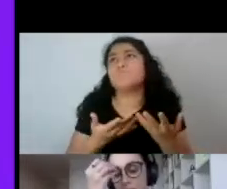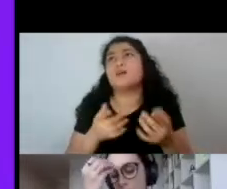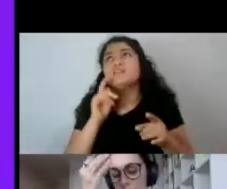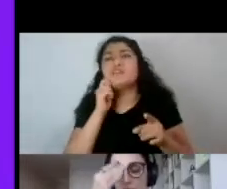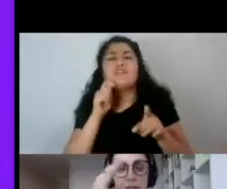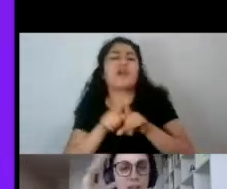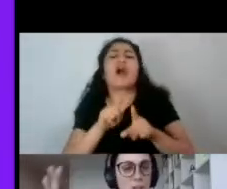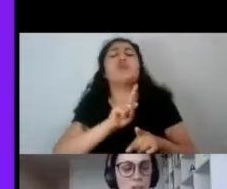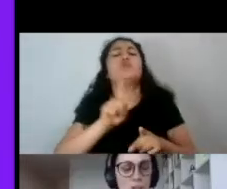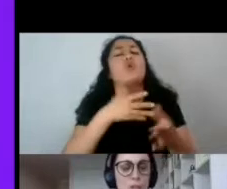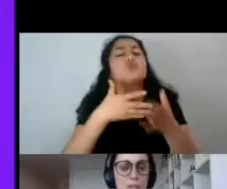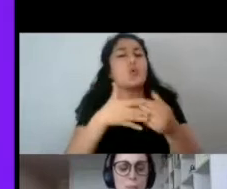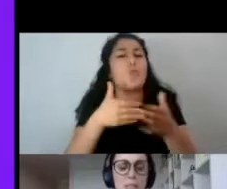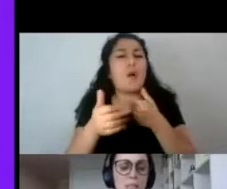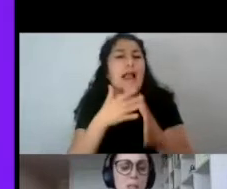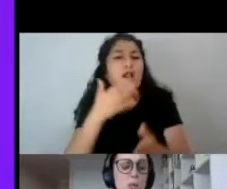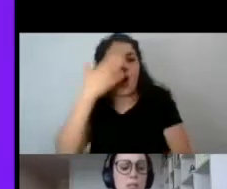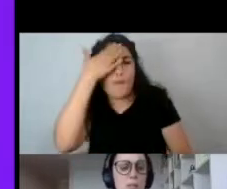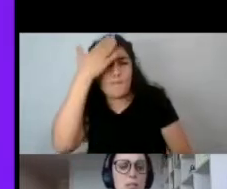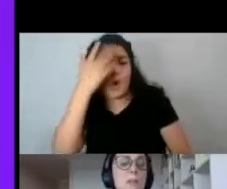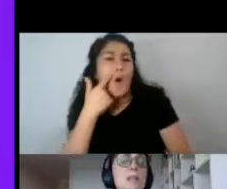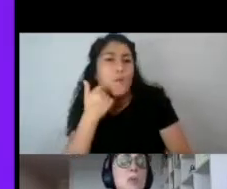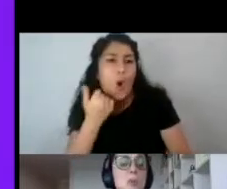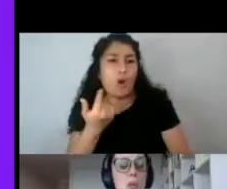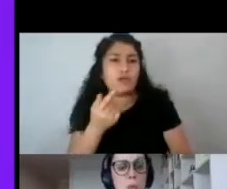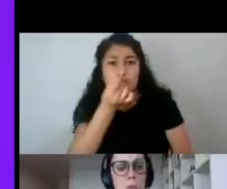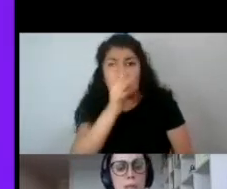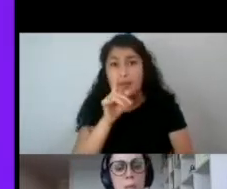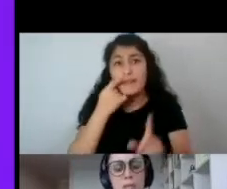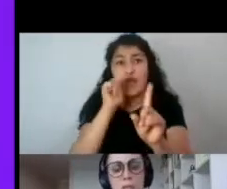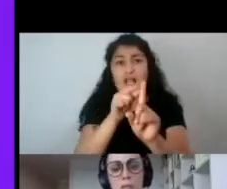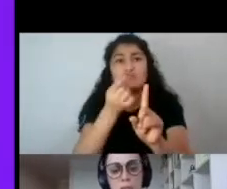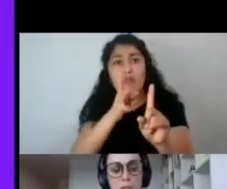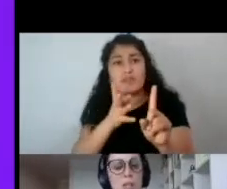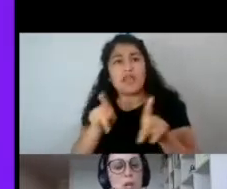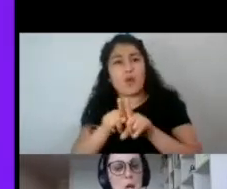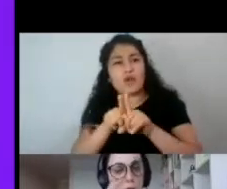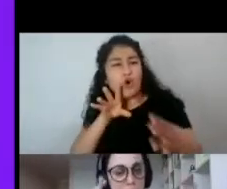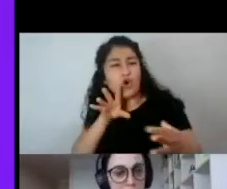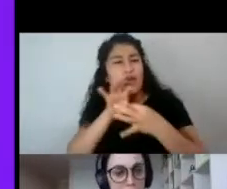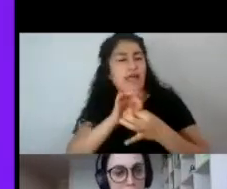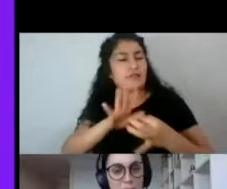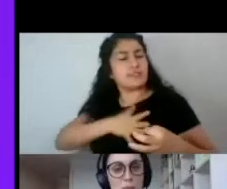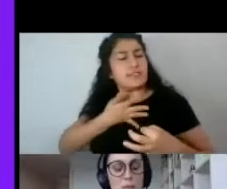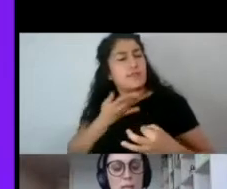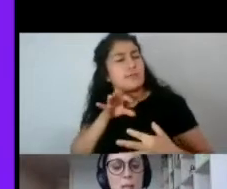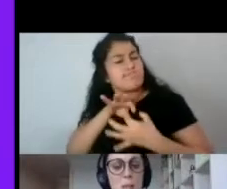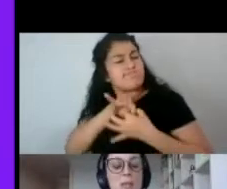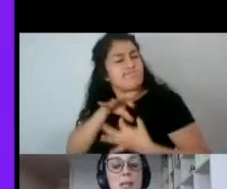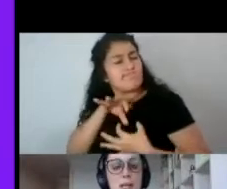científico racional ante todo, sino que Pita está constantemente involucrado con sus sentimientos, en fin, contrasta